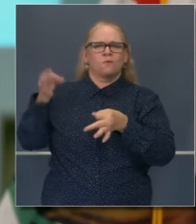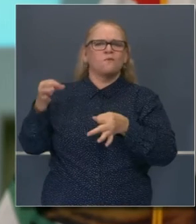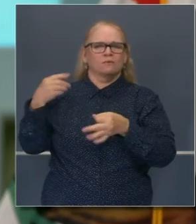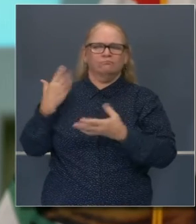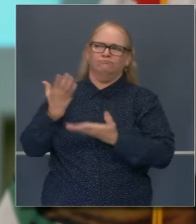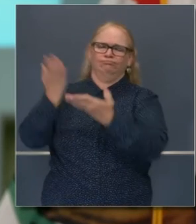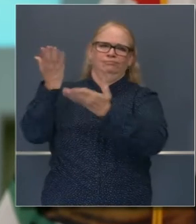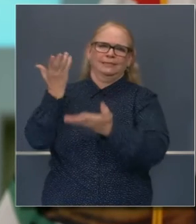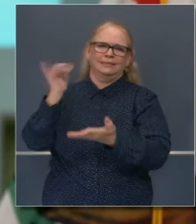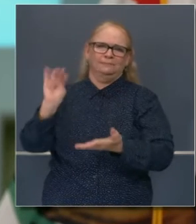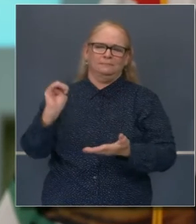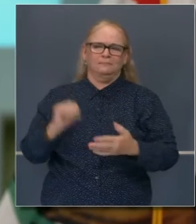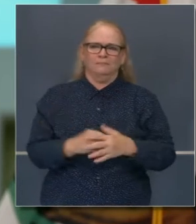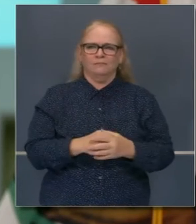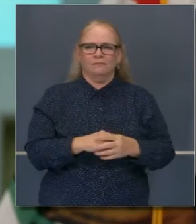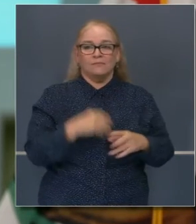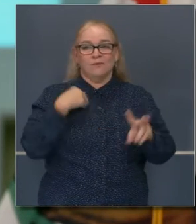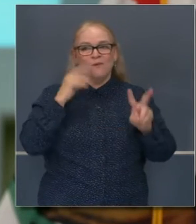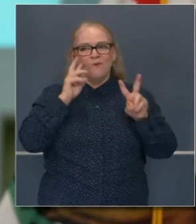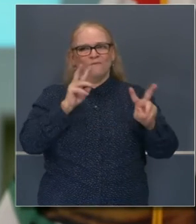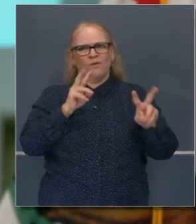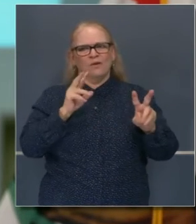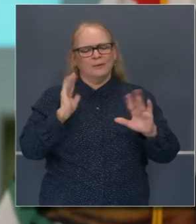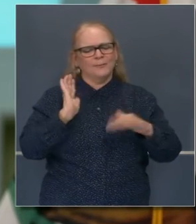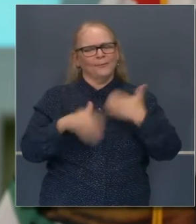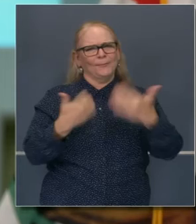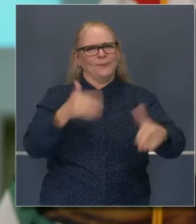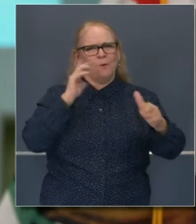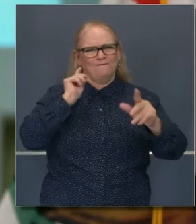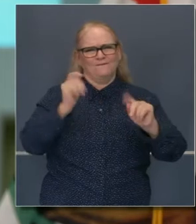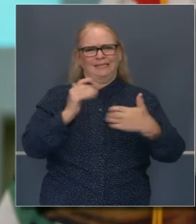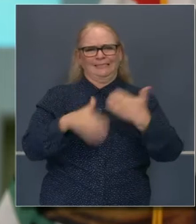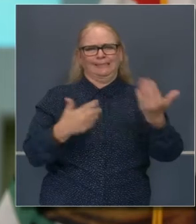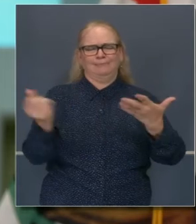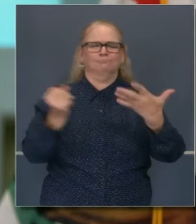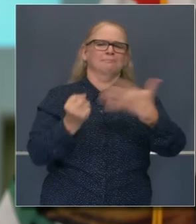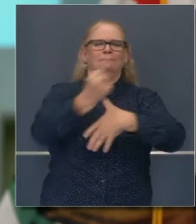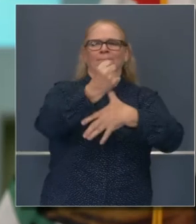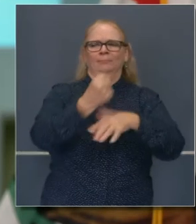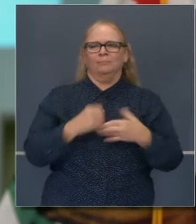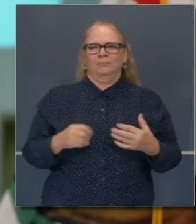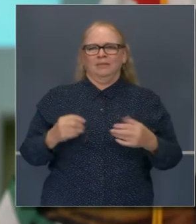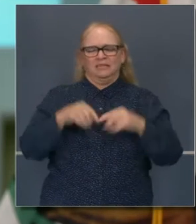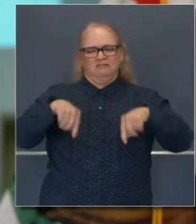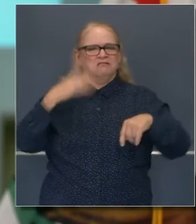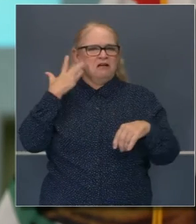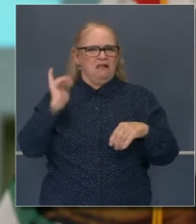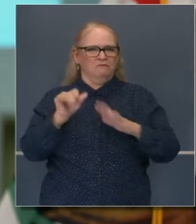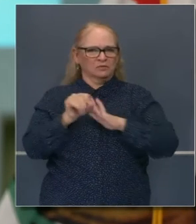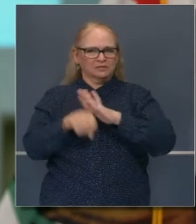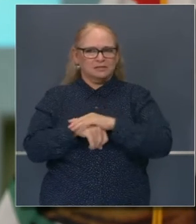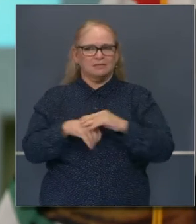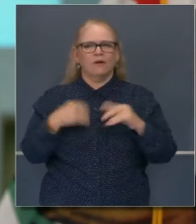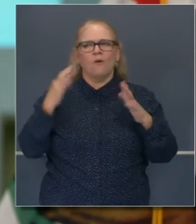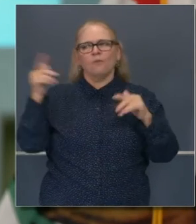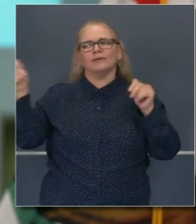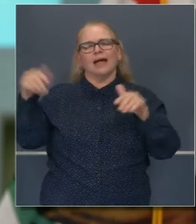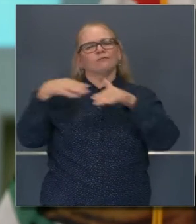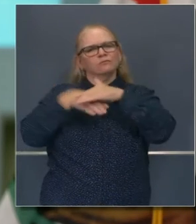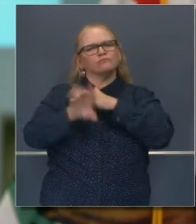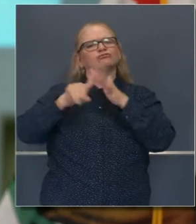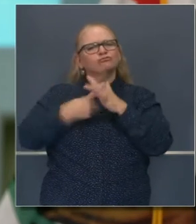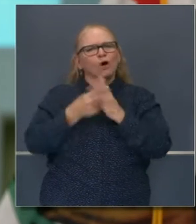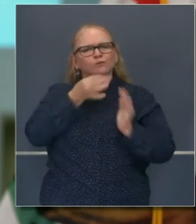Anticipamos con ánimo el proceso apresurado de selección. Esperamos ver al juez